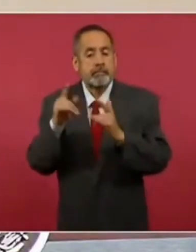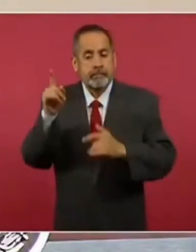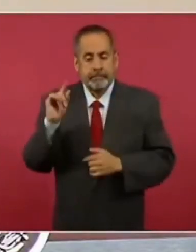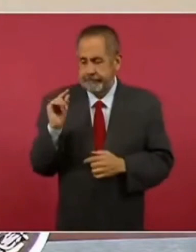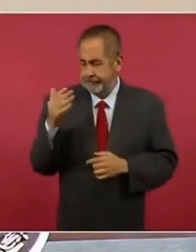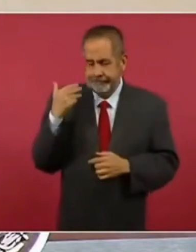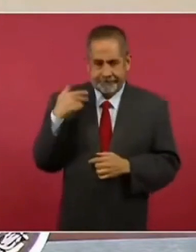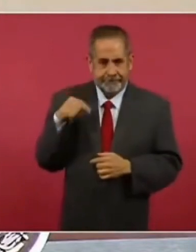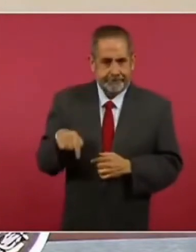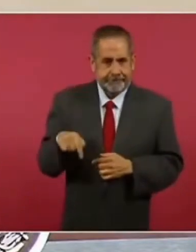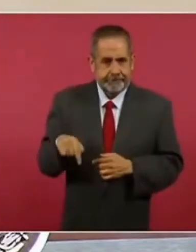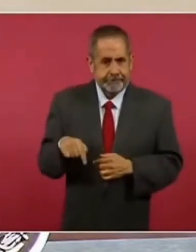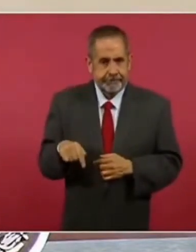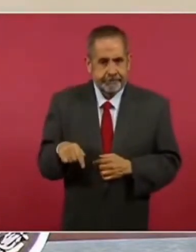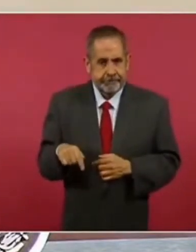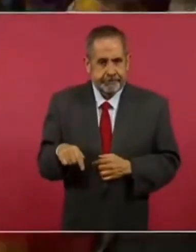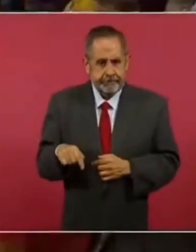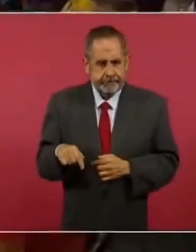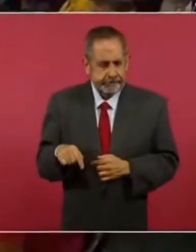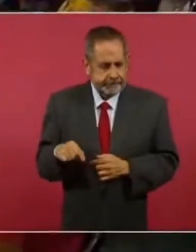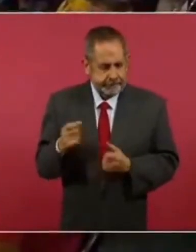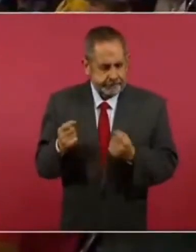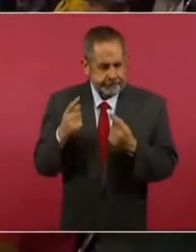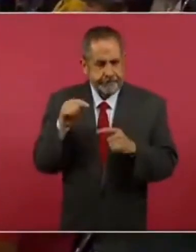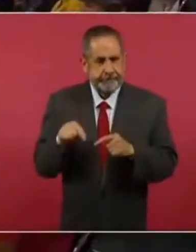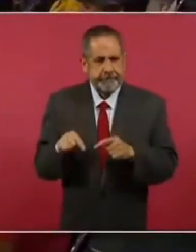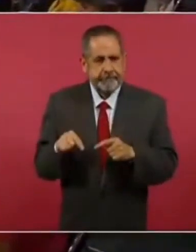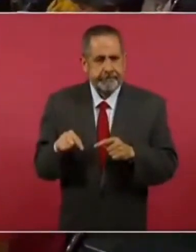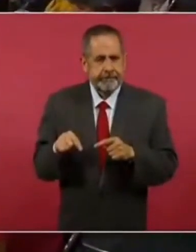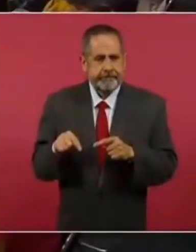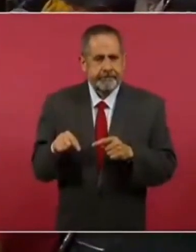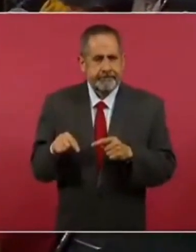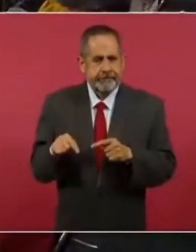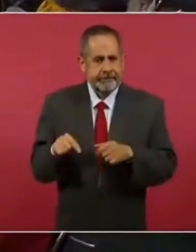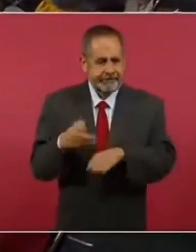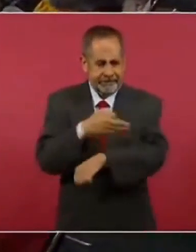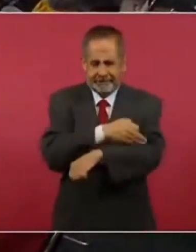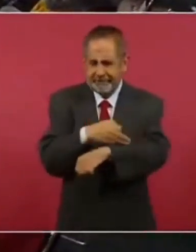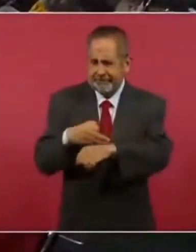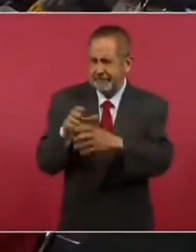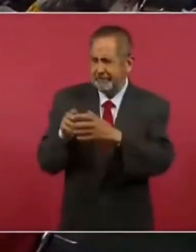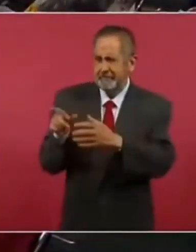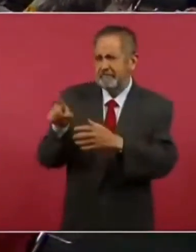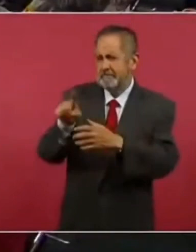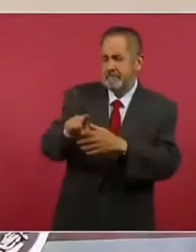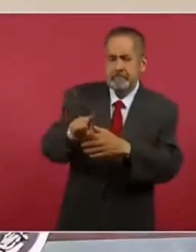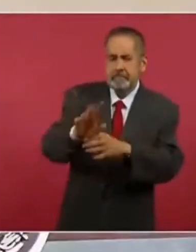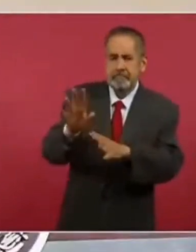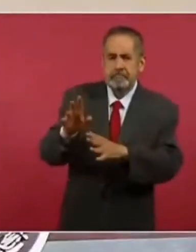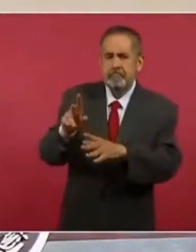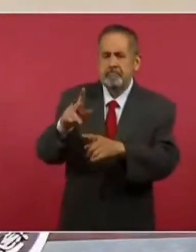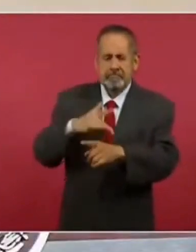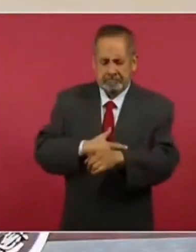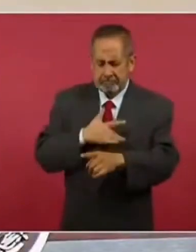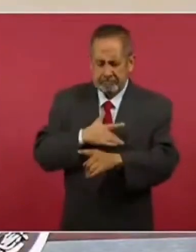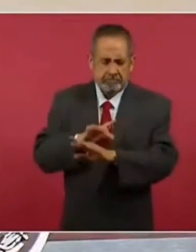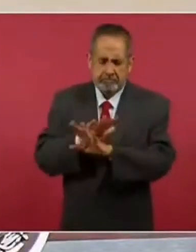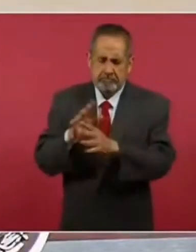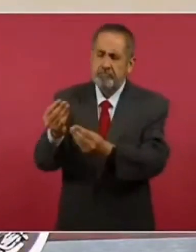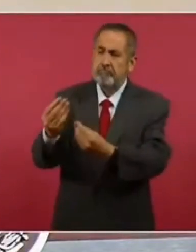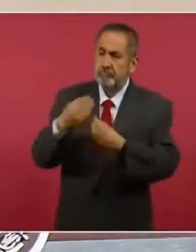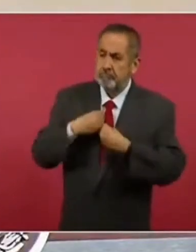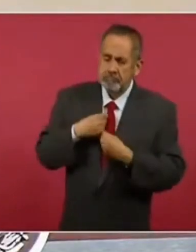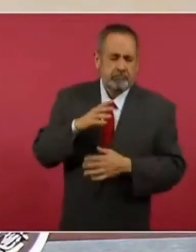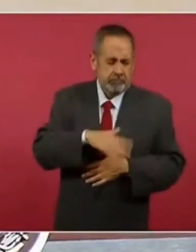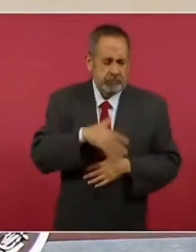recientemente alguna familiar de un coleccionista hizo entrega voluntaria, ha habido entregas